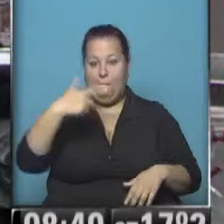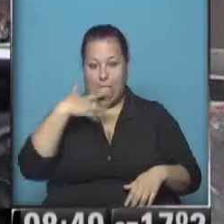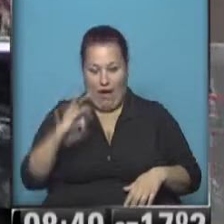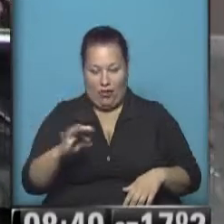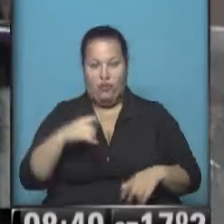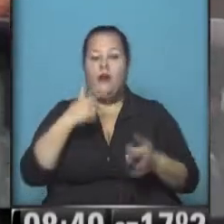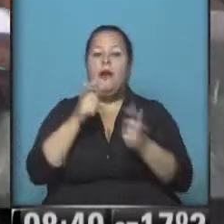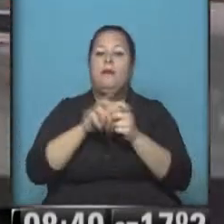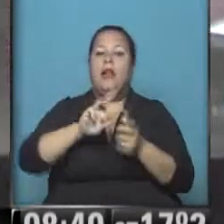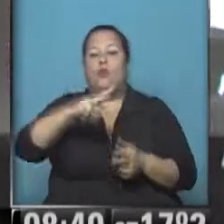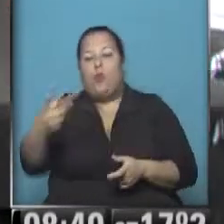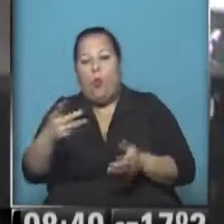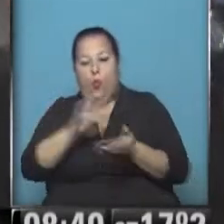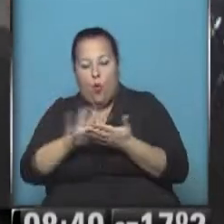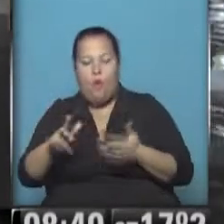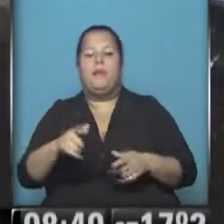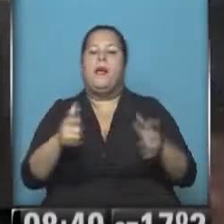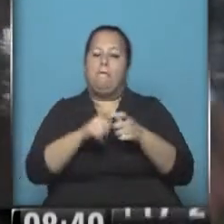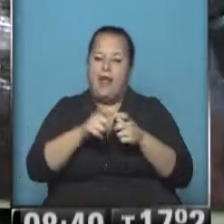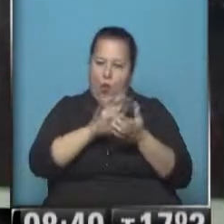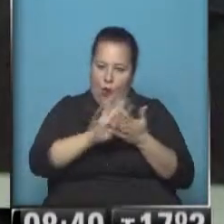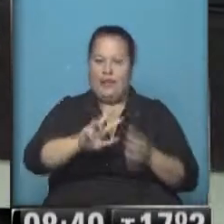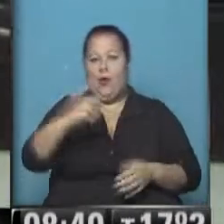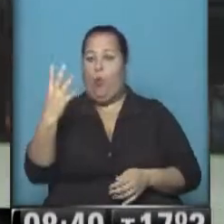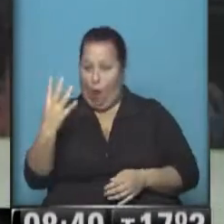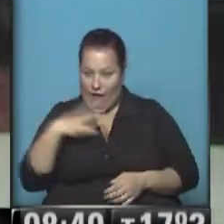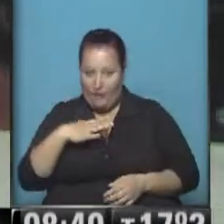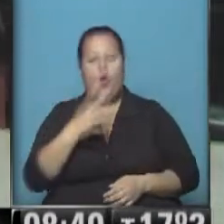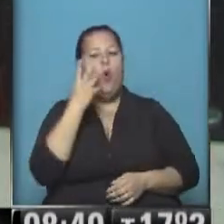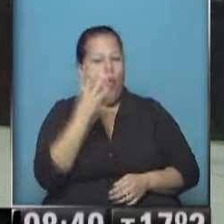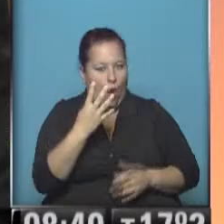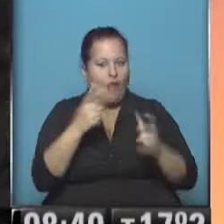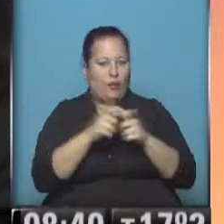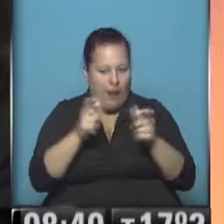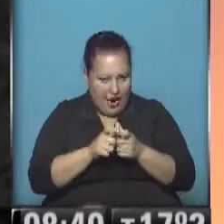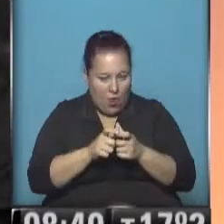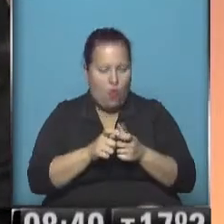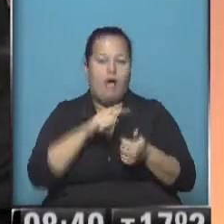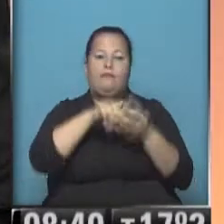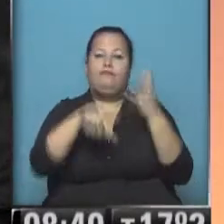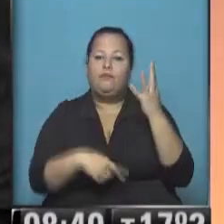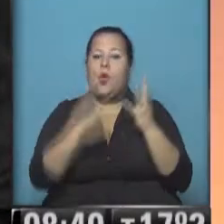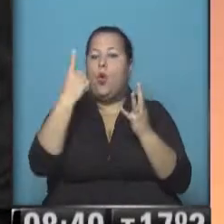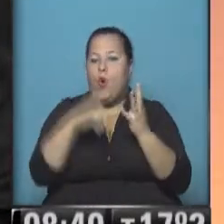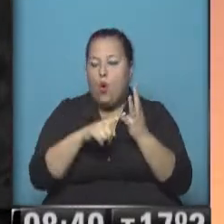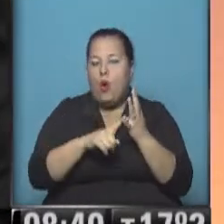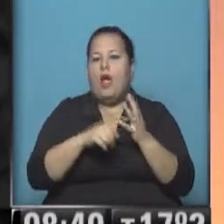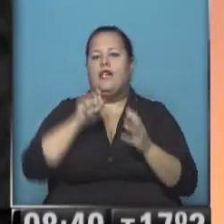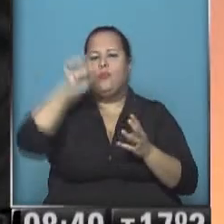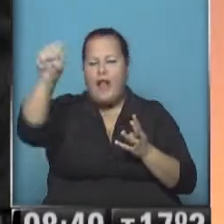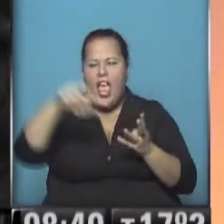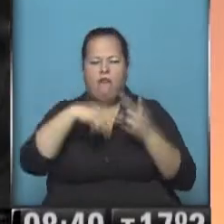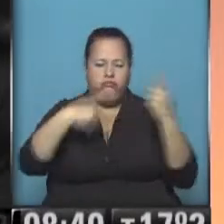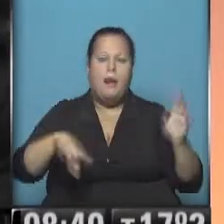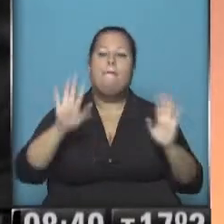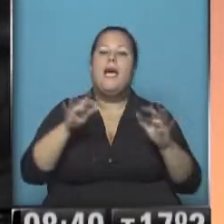Estreno segunda parte. Estreno segunda parte que vendrá con cuatro películas entre ellas, su melea, superhéroes y demás.